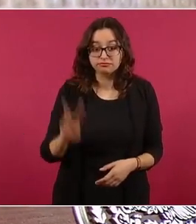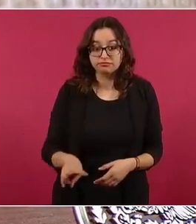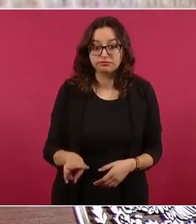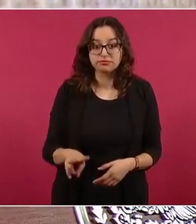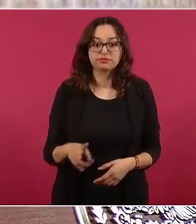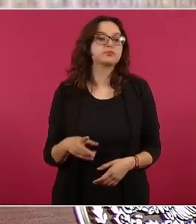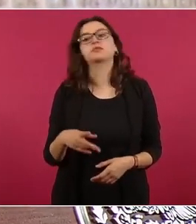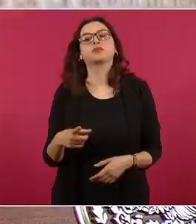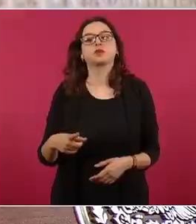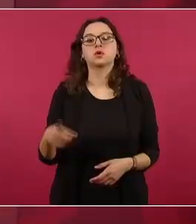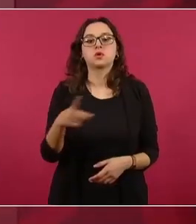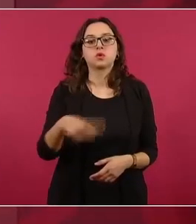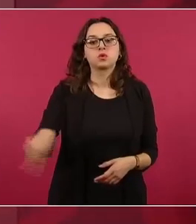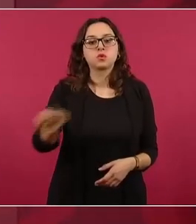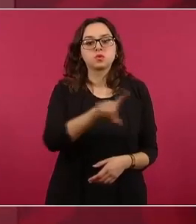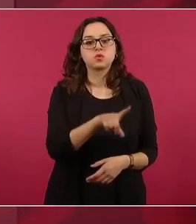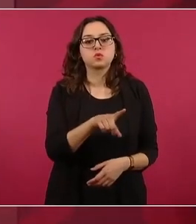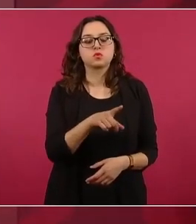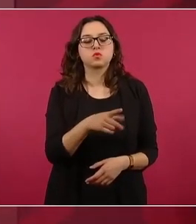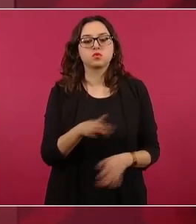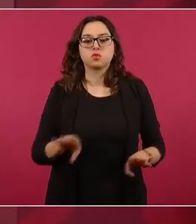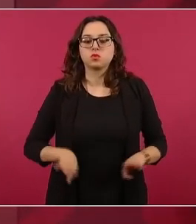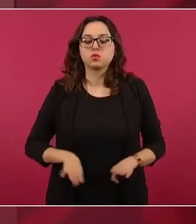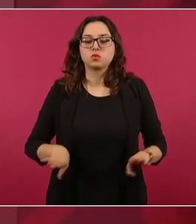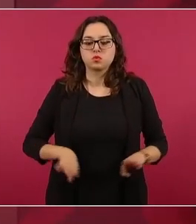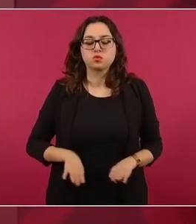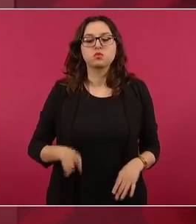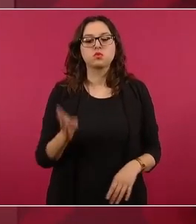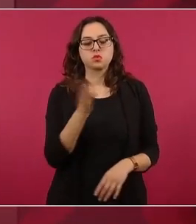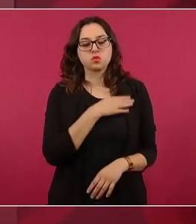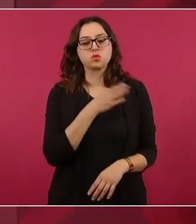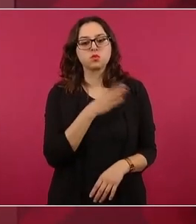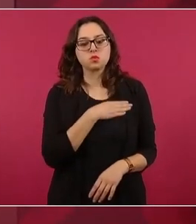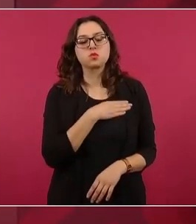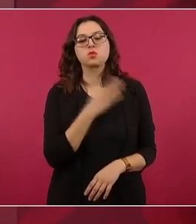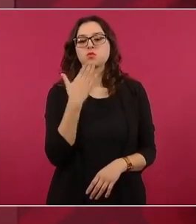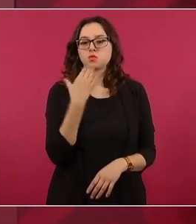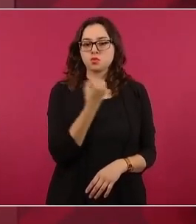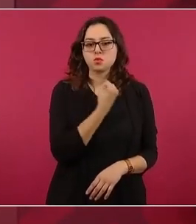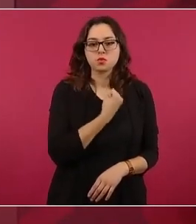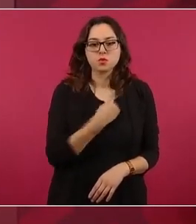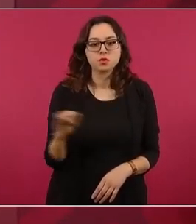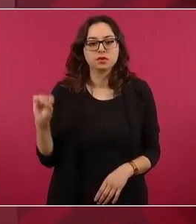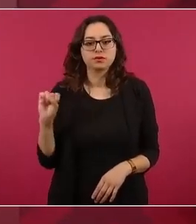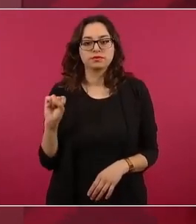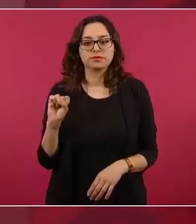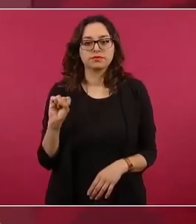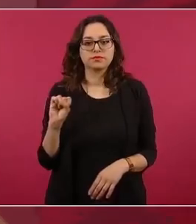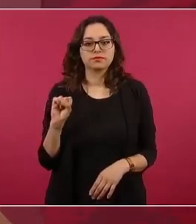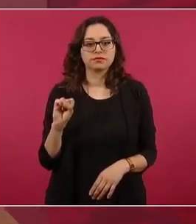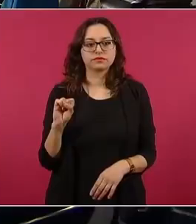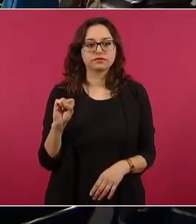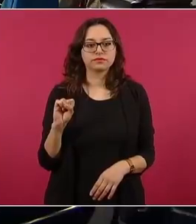mucho, muy buenos y